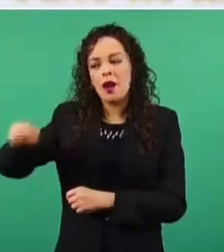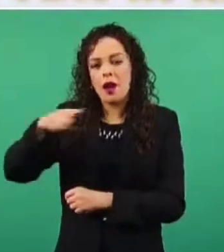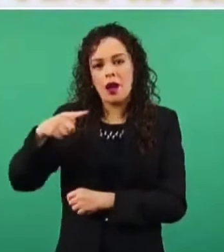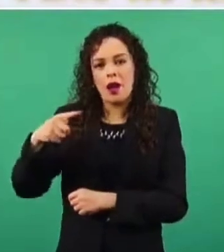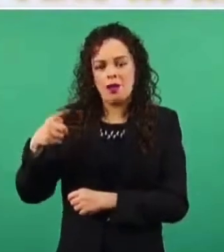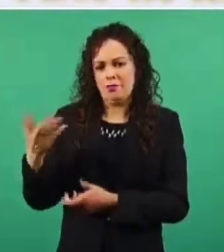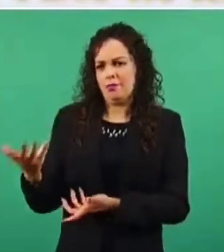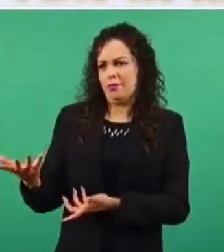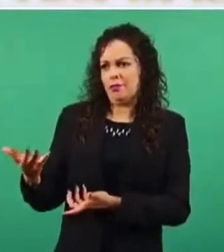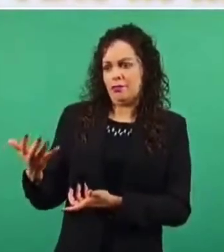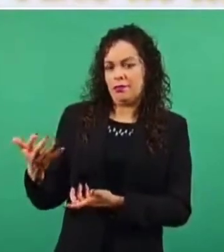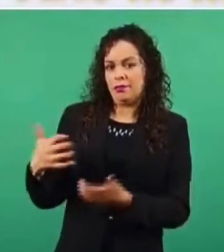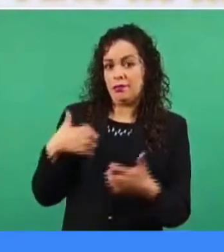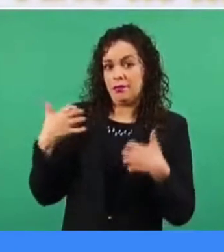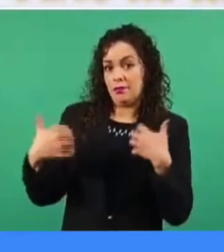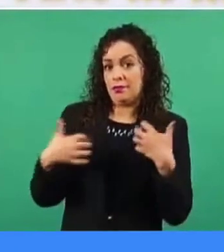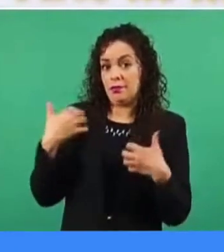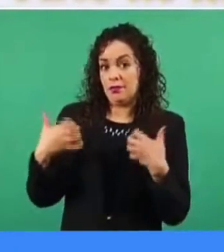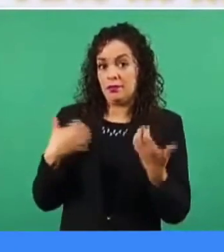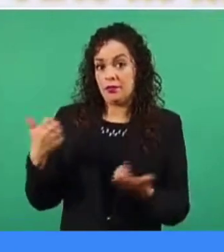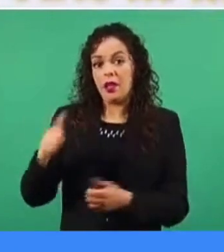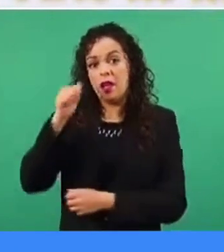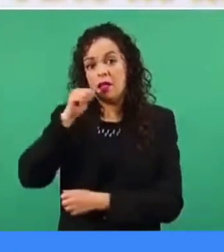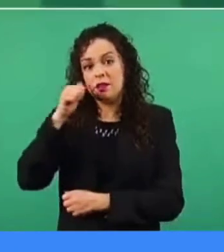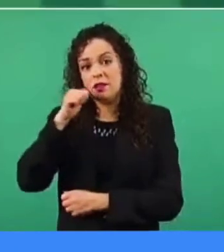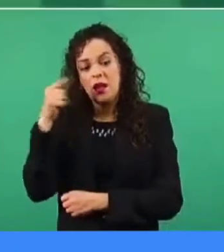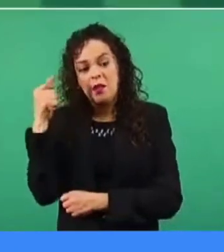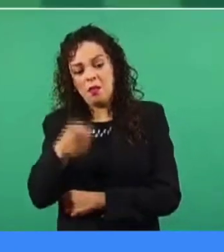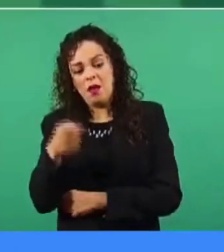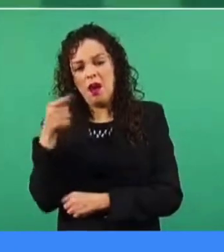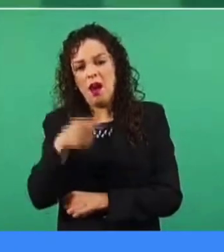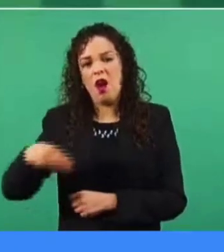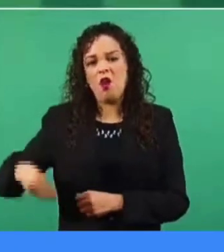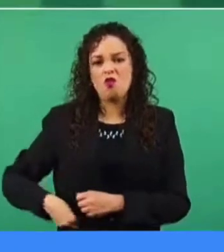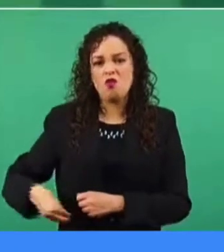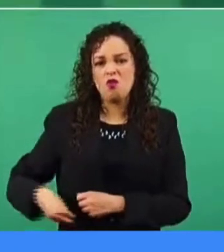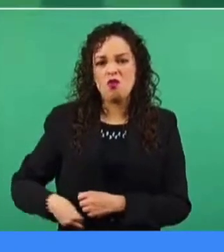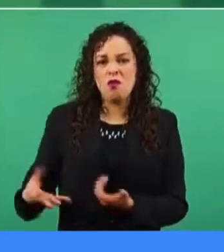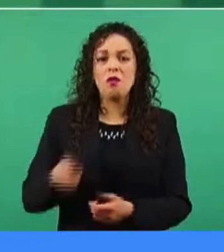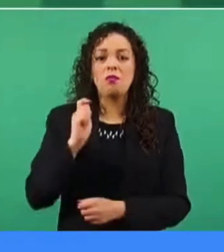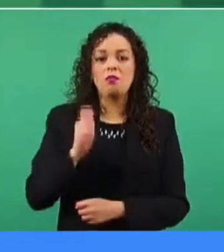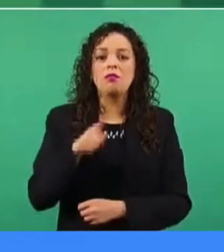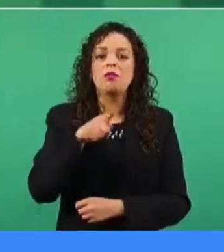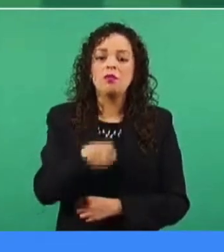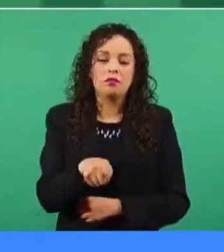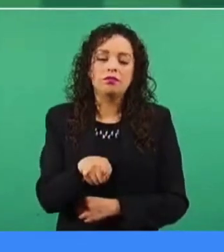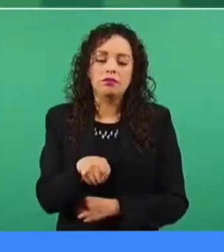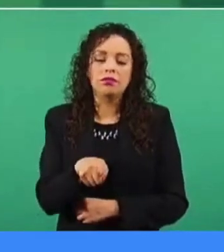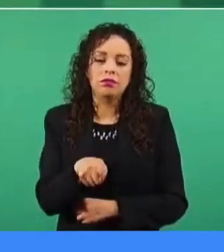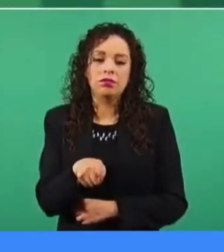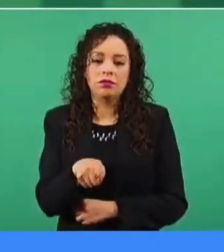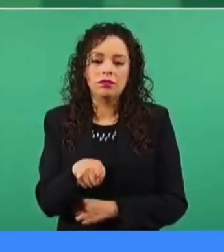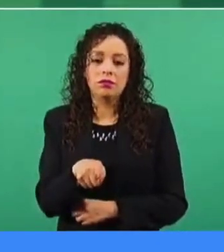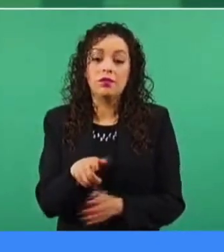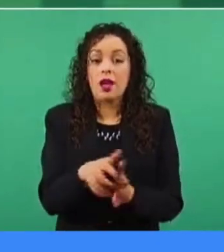Y le echan la culpa a la austeridad, porque ya